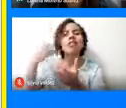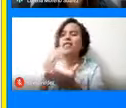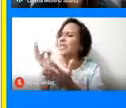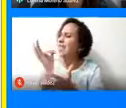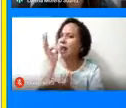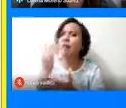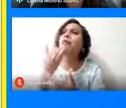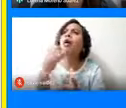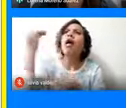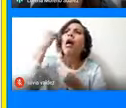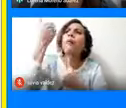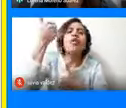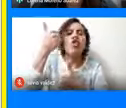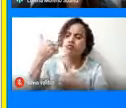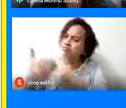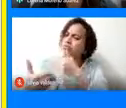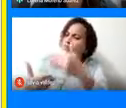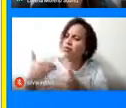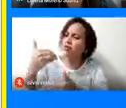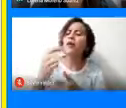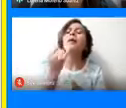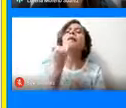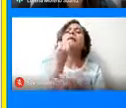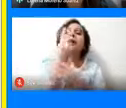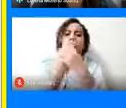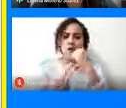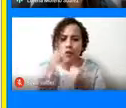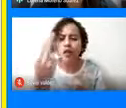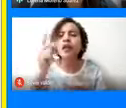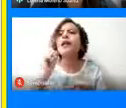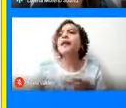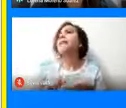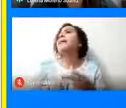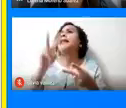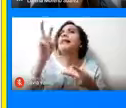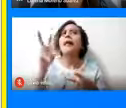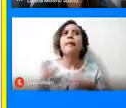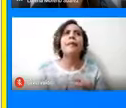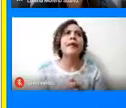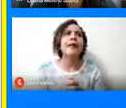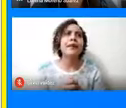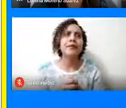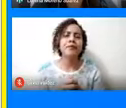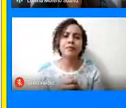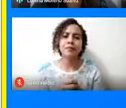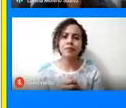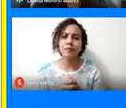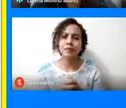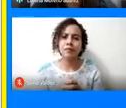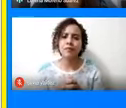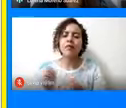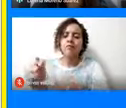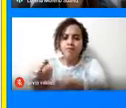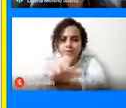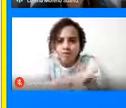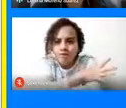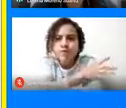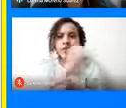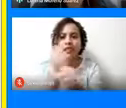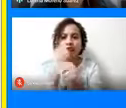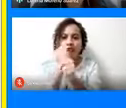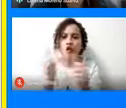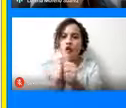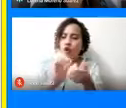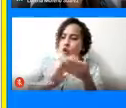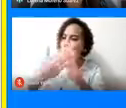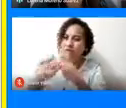en temas de bilingüismo, en temas de sensibilización y trabajo con las